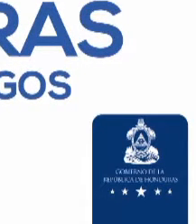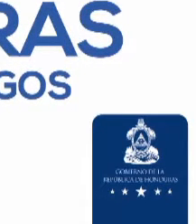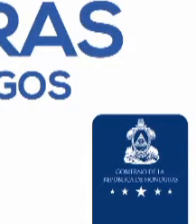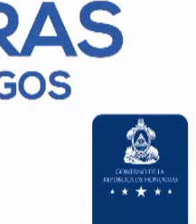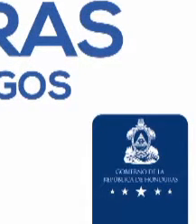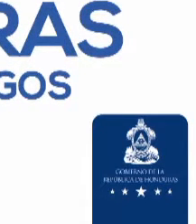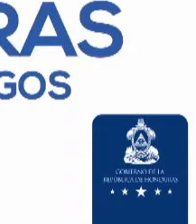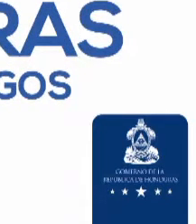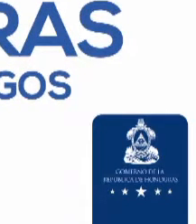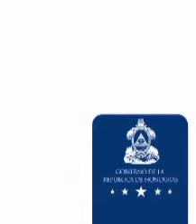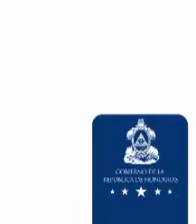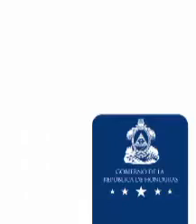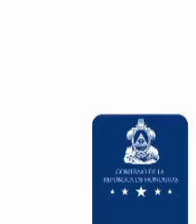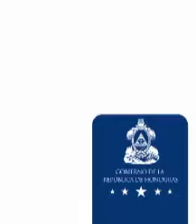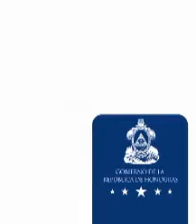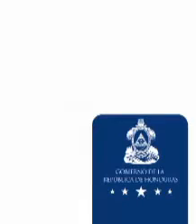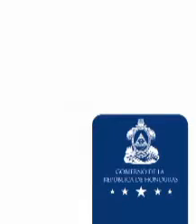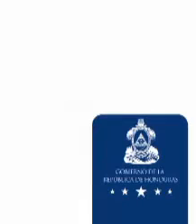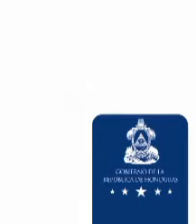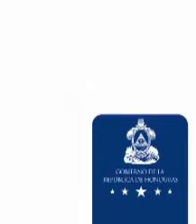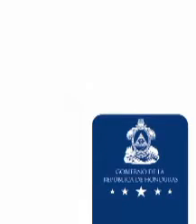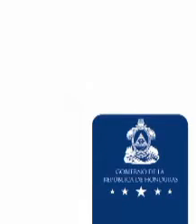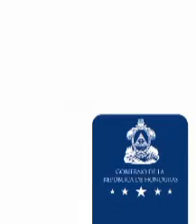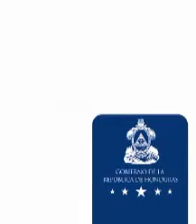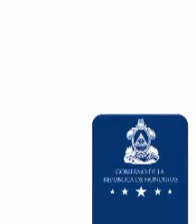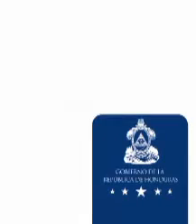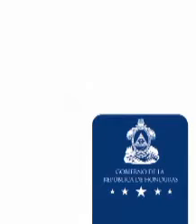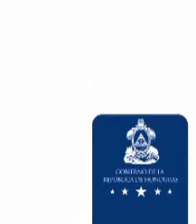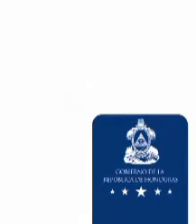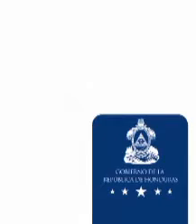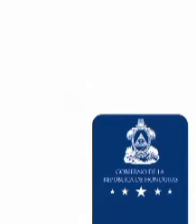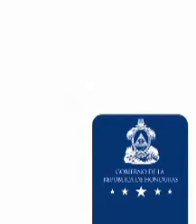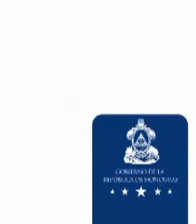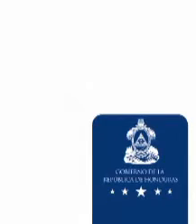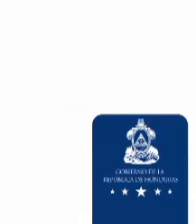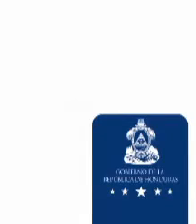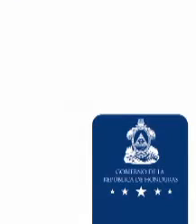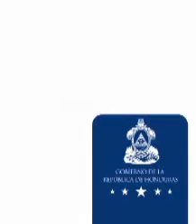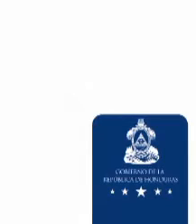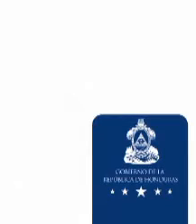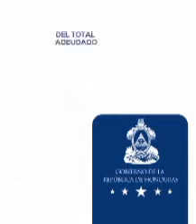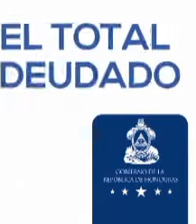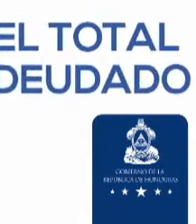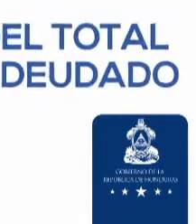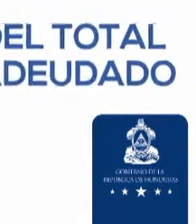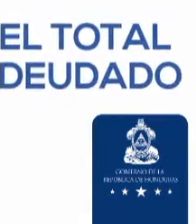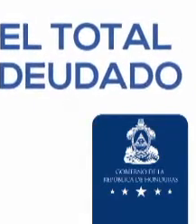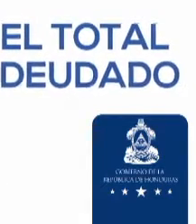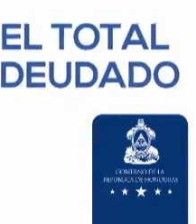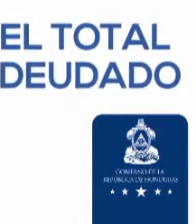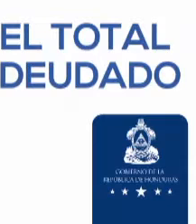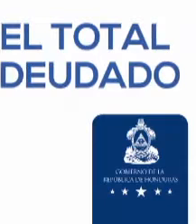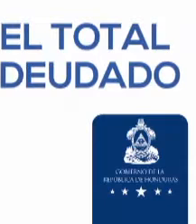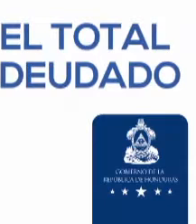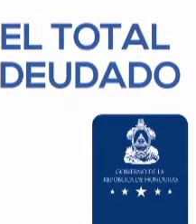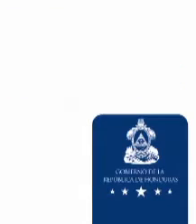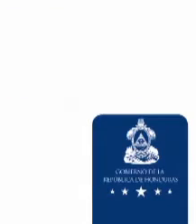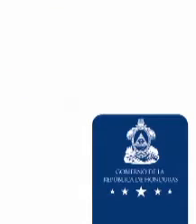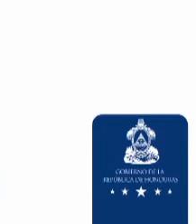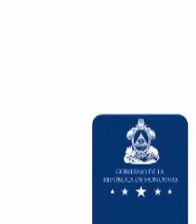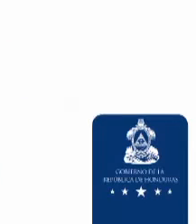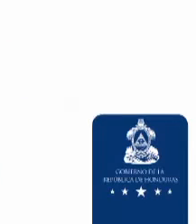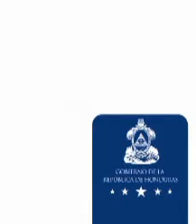intereses u otros recargos. Además, puedes hacer un arreglo de pago hasta por 3 años y paga una prima hasta del 20% del total